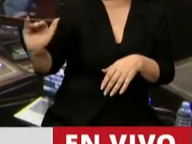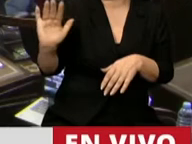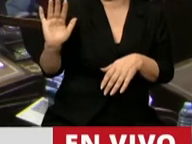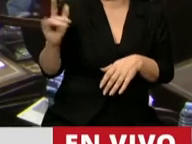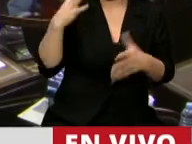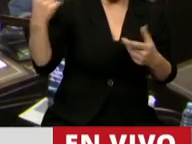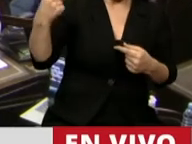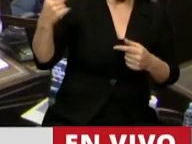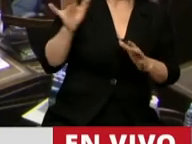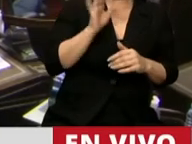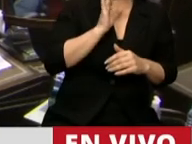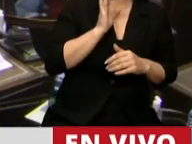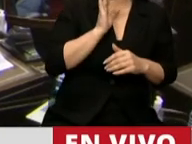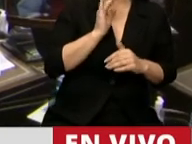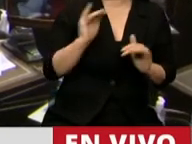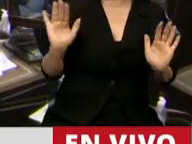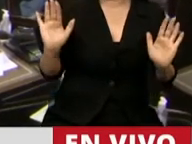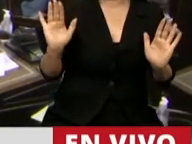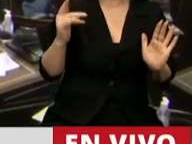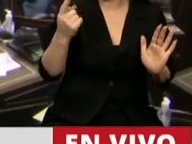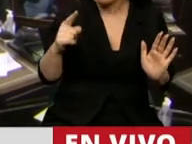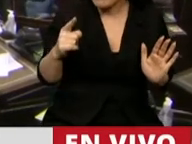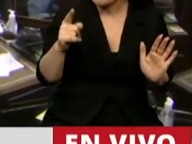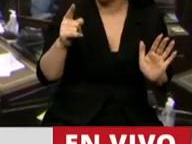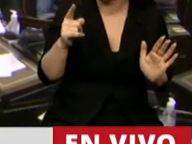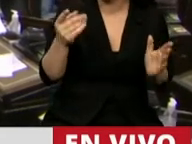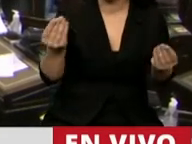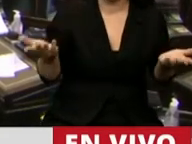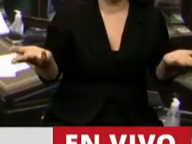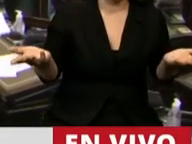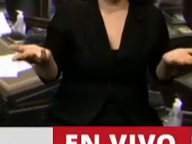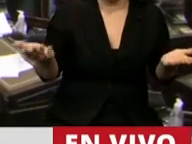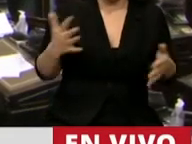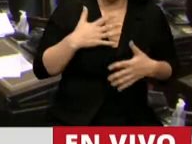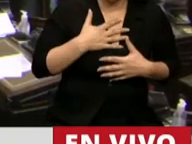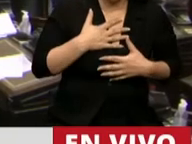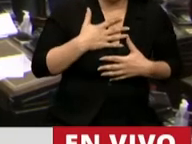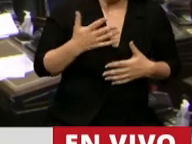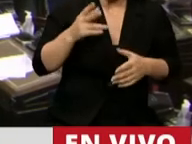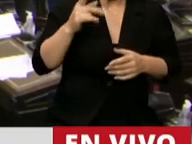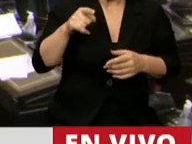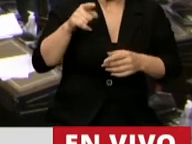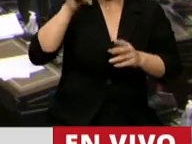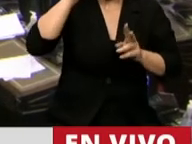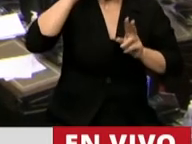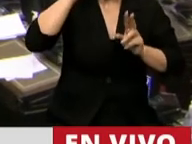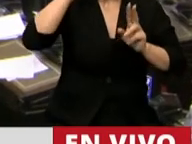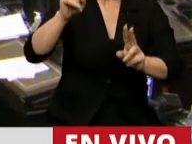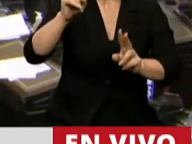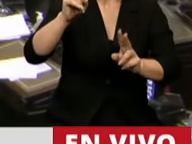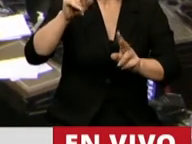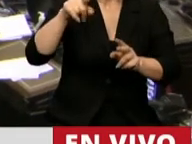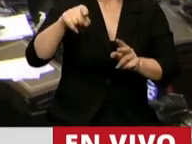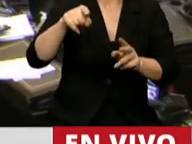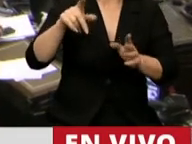agravios. Pero ¿sabe qué, señor presidente? Para mí el respeto no es